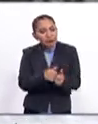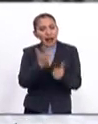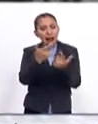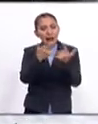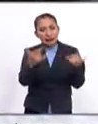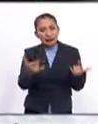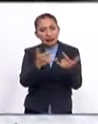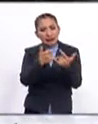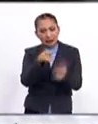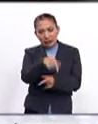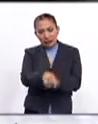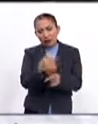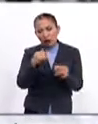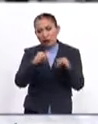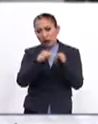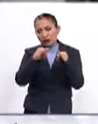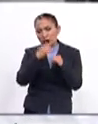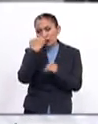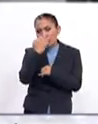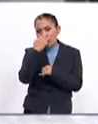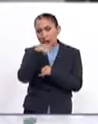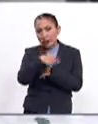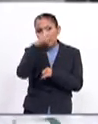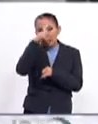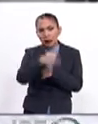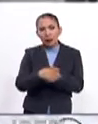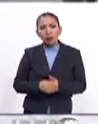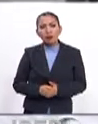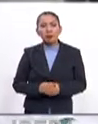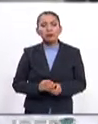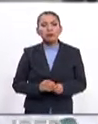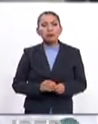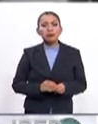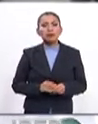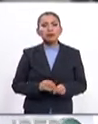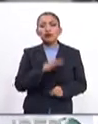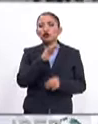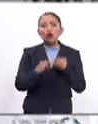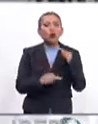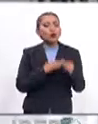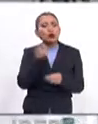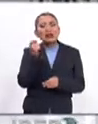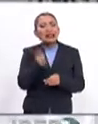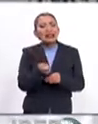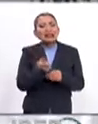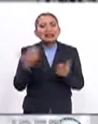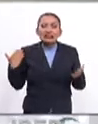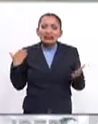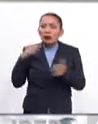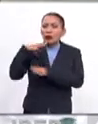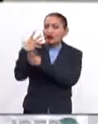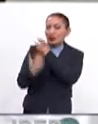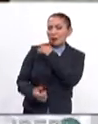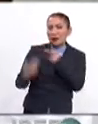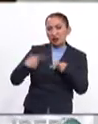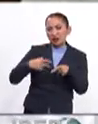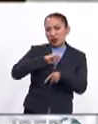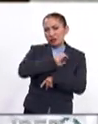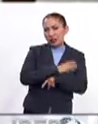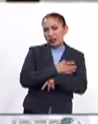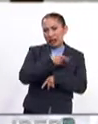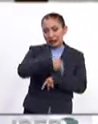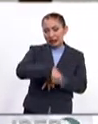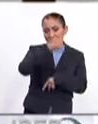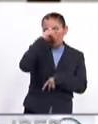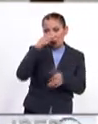esta gran institución académica en México de todo lo que significó el exilio español en México.